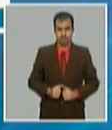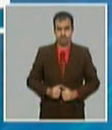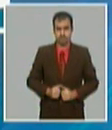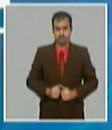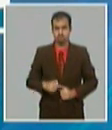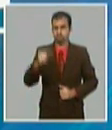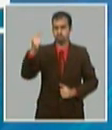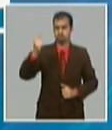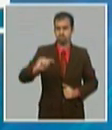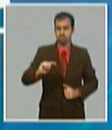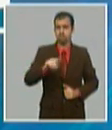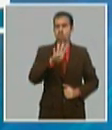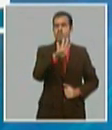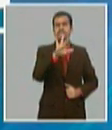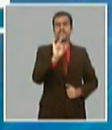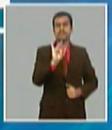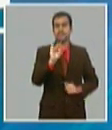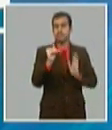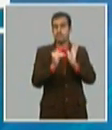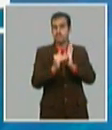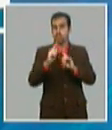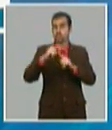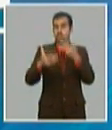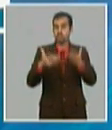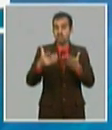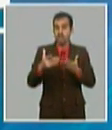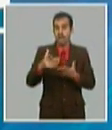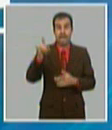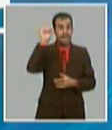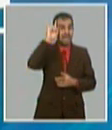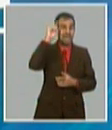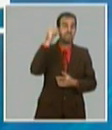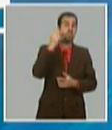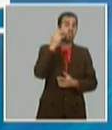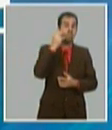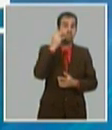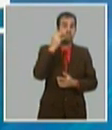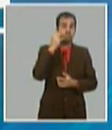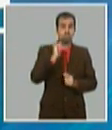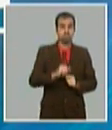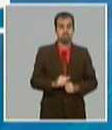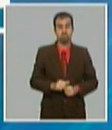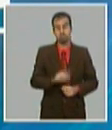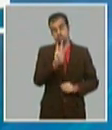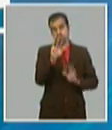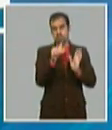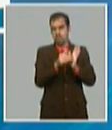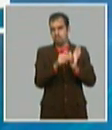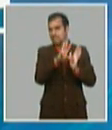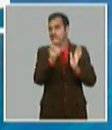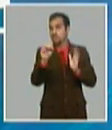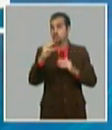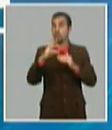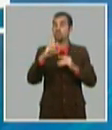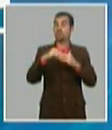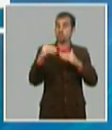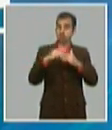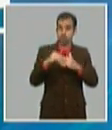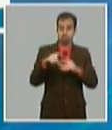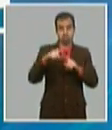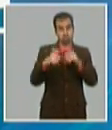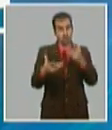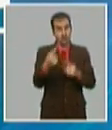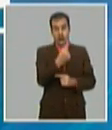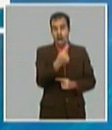47.000 toneladas de leche en polvo que tenemos que importar a precios que están por encima de los 3.200 3.300 dólares por tonelada eso es para mantener las